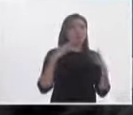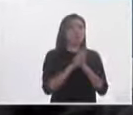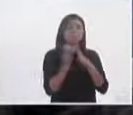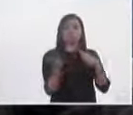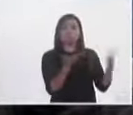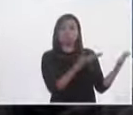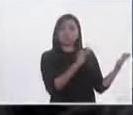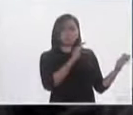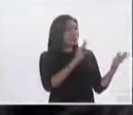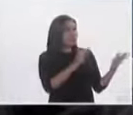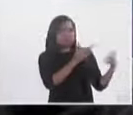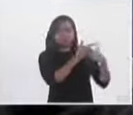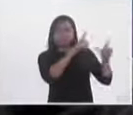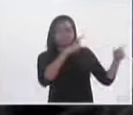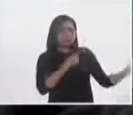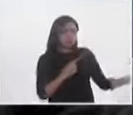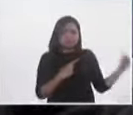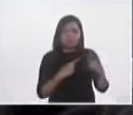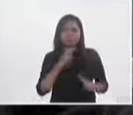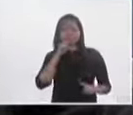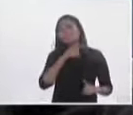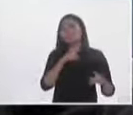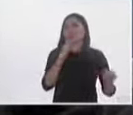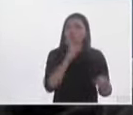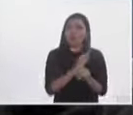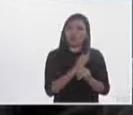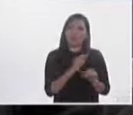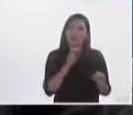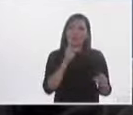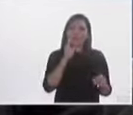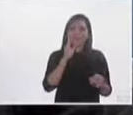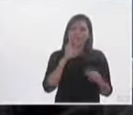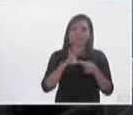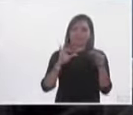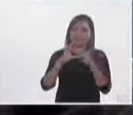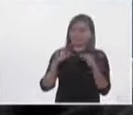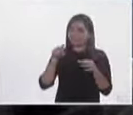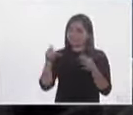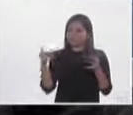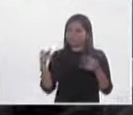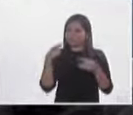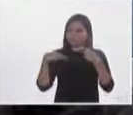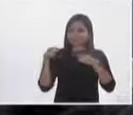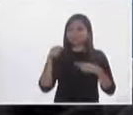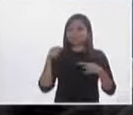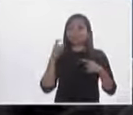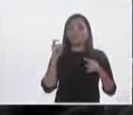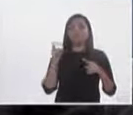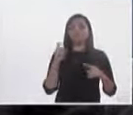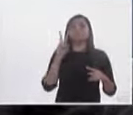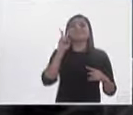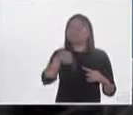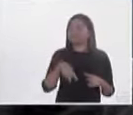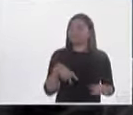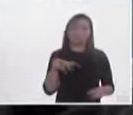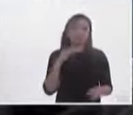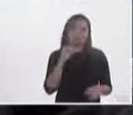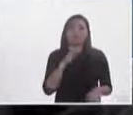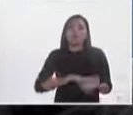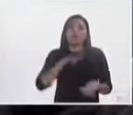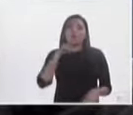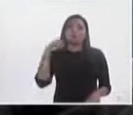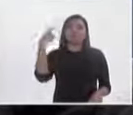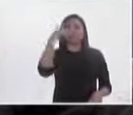enfrentan, como ya ha sido señalado aquí en esta sesión, enfrentan los desafíos que todos los